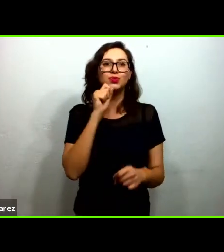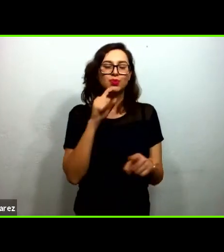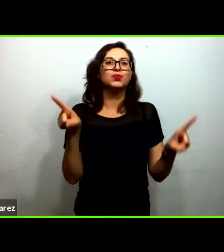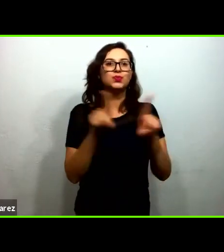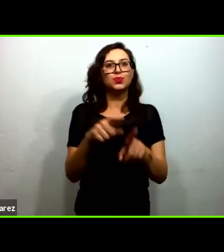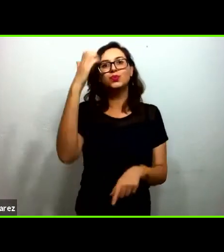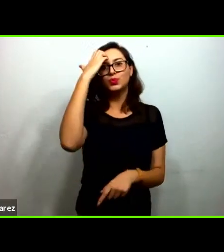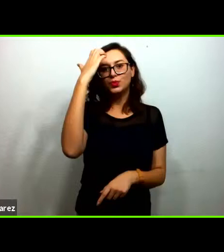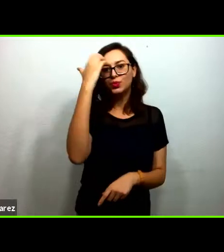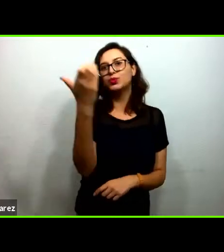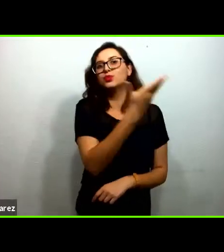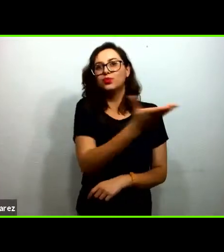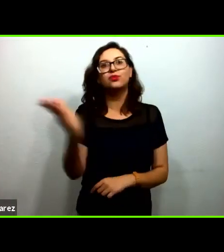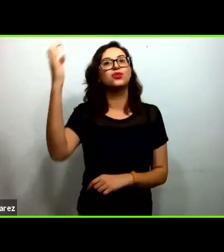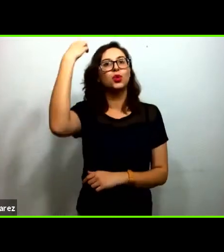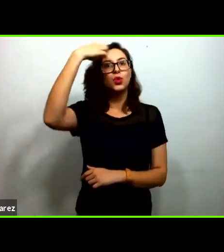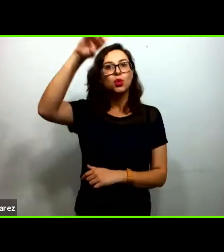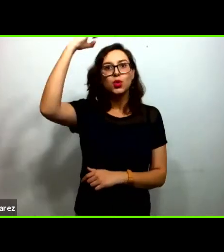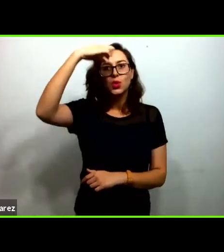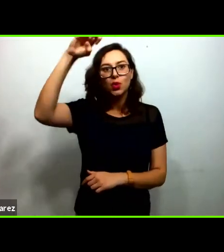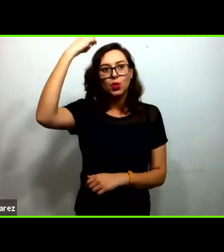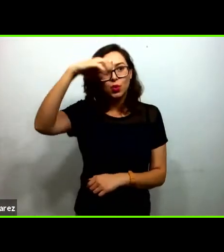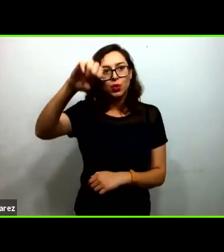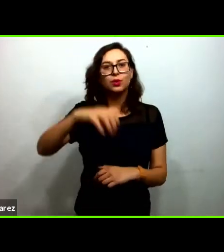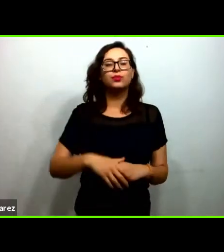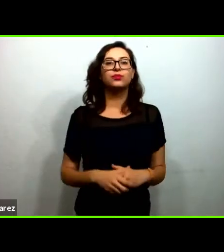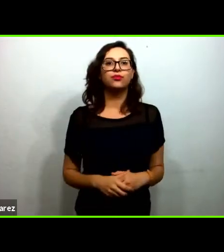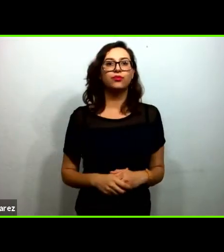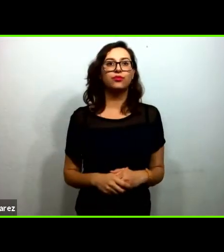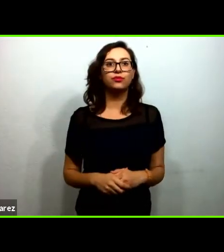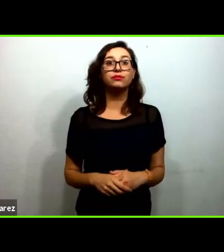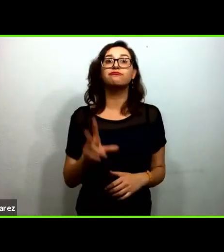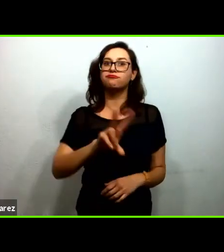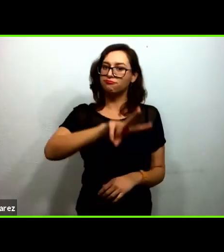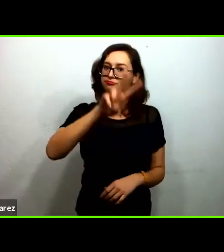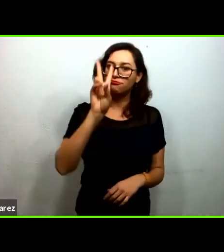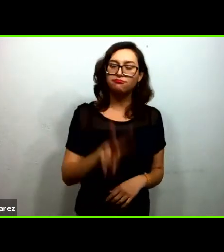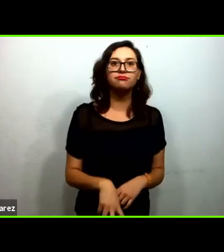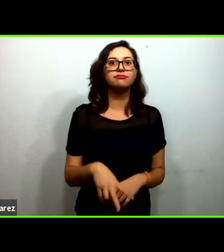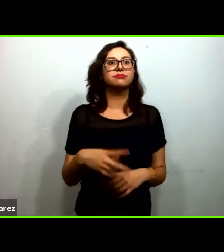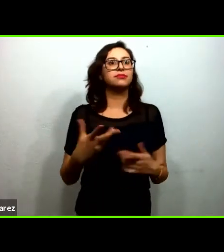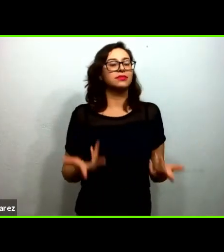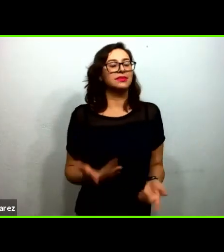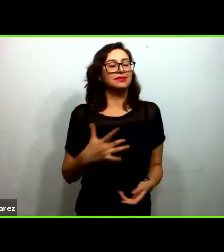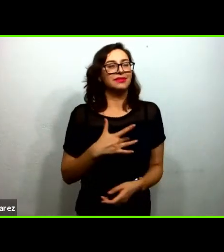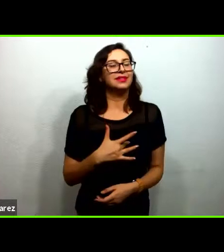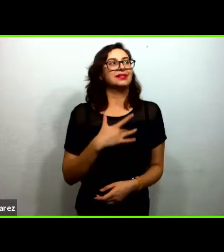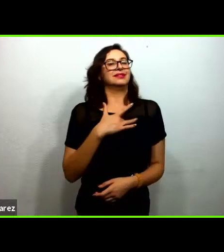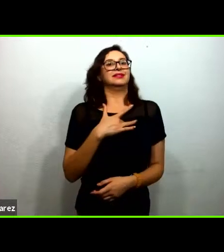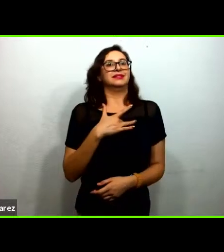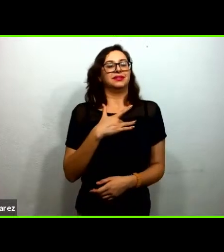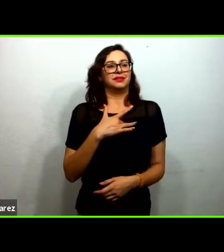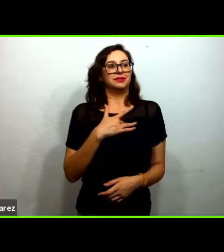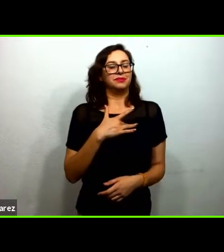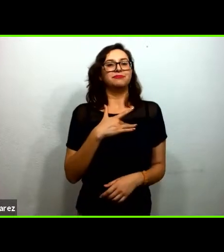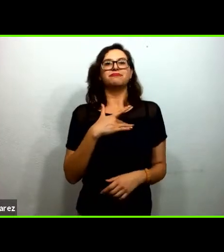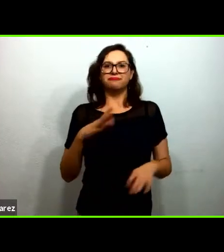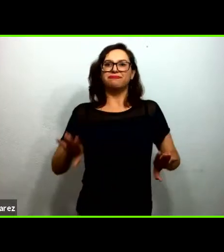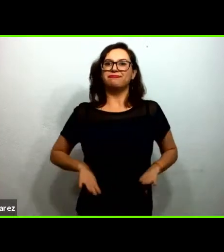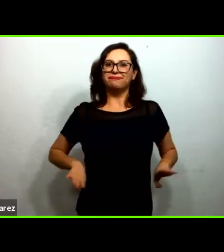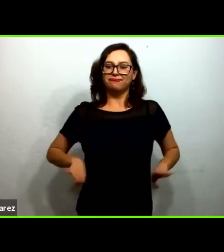todas sus experiencias y realmente después de este panel uno se queda con un espíritu